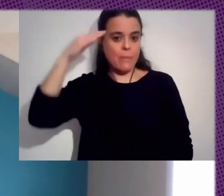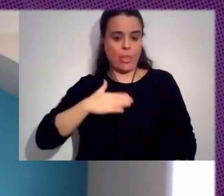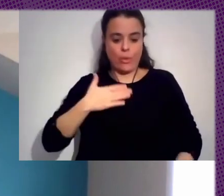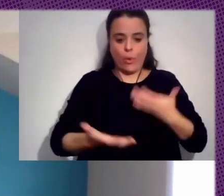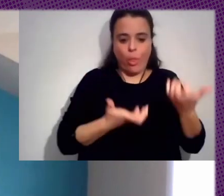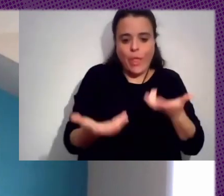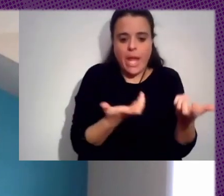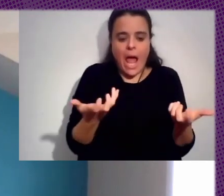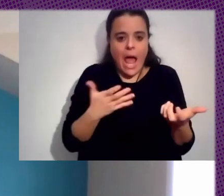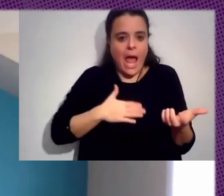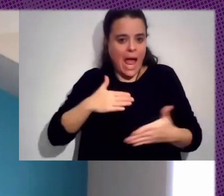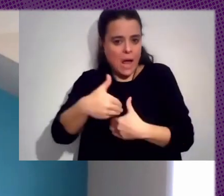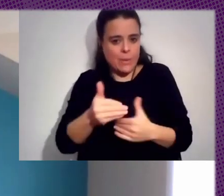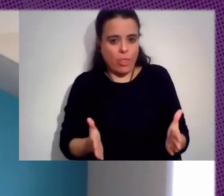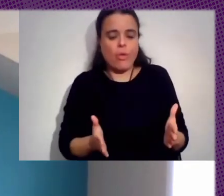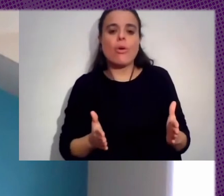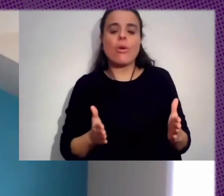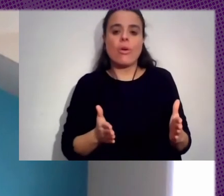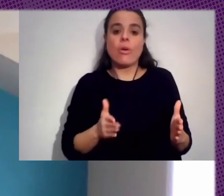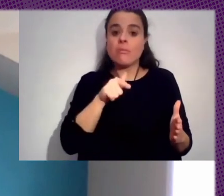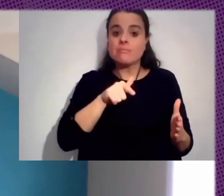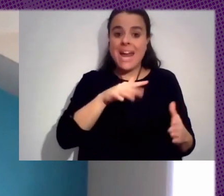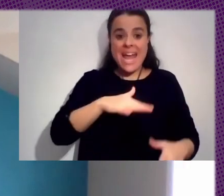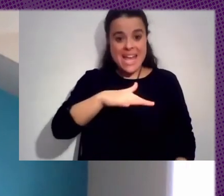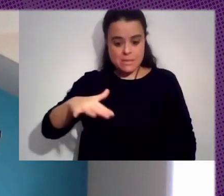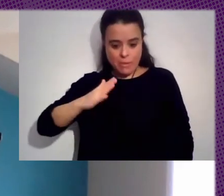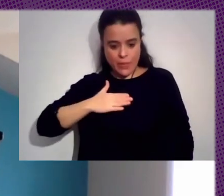Esos Espacios Se Han Colonizado Y Tenemos Que